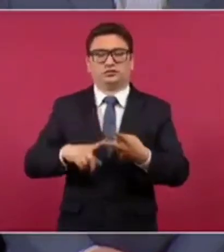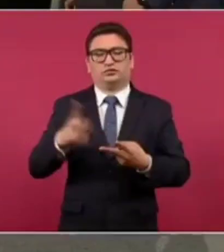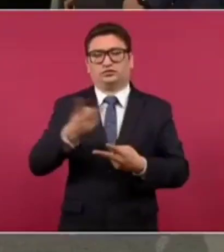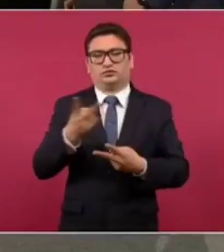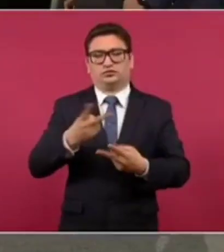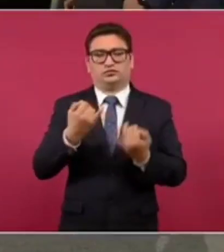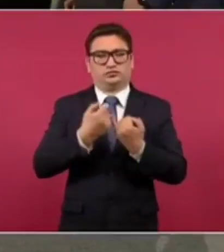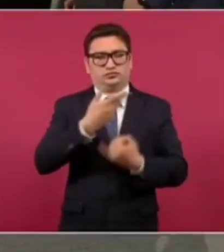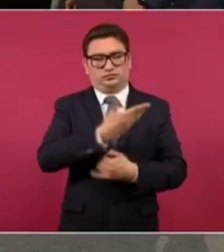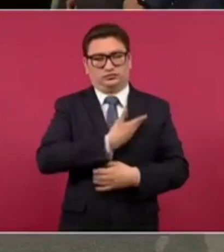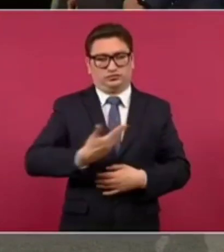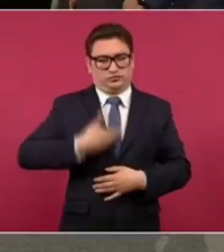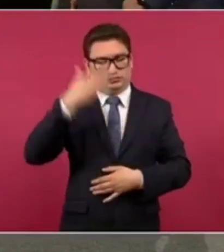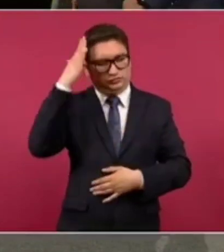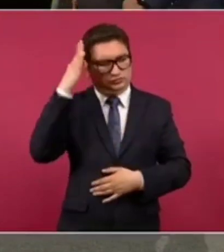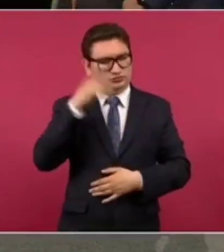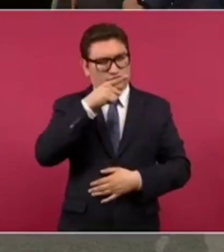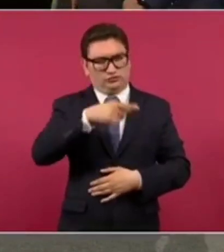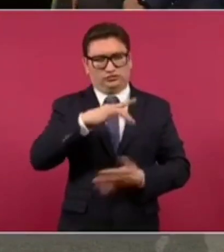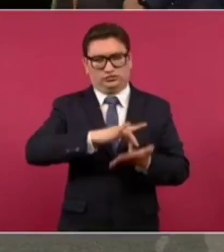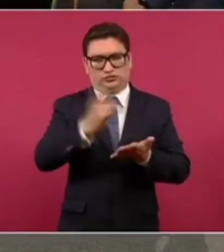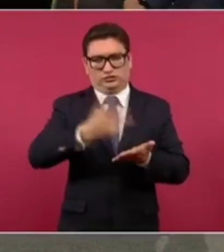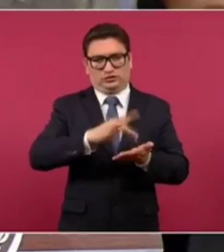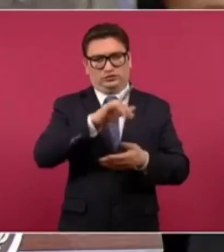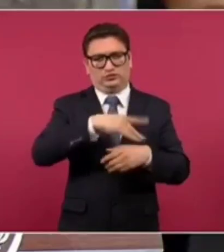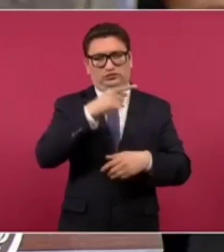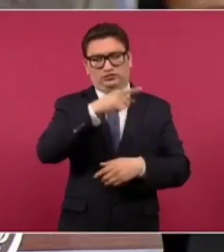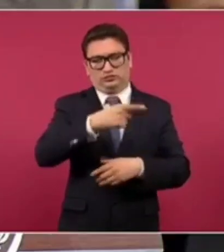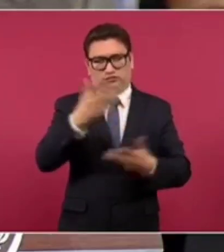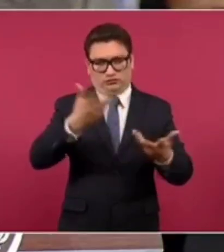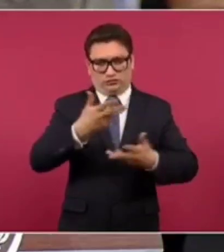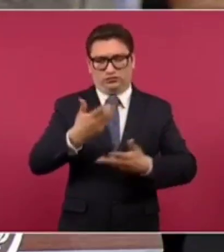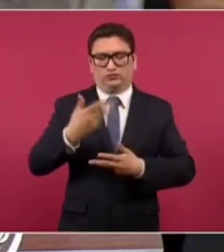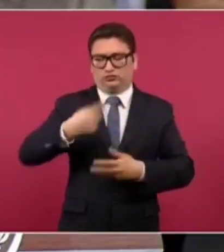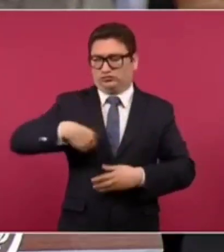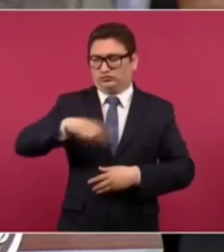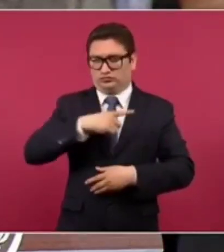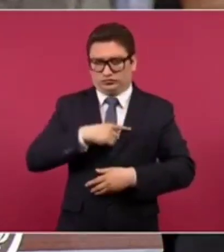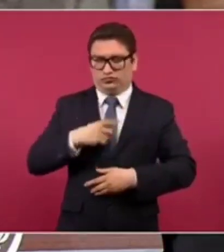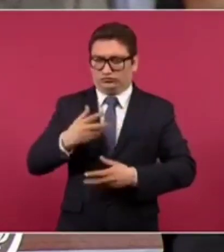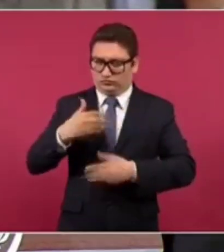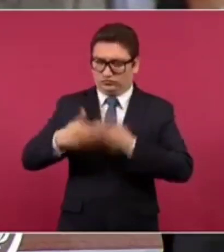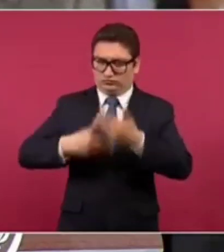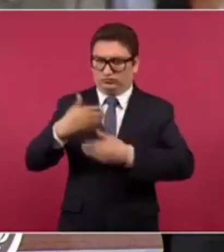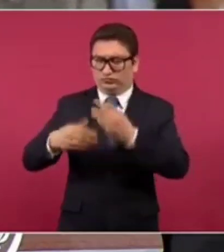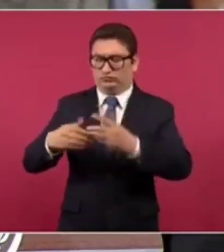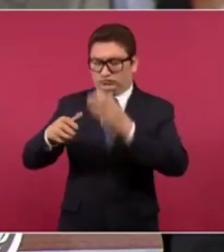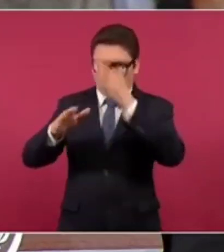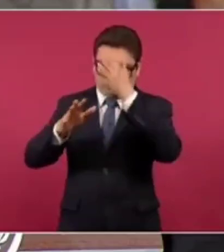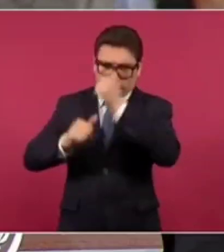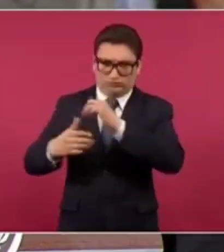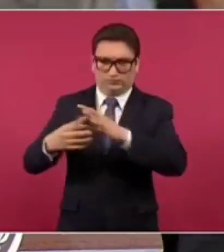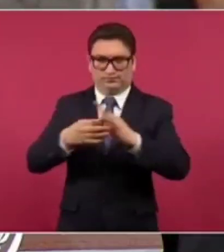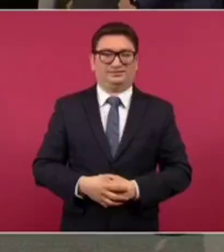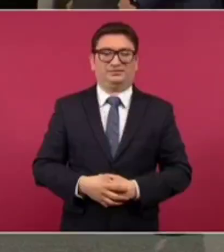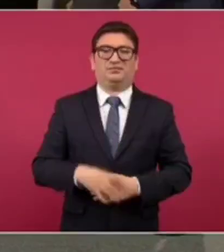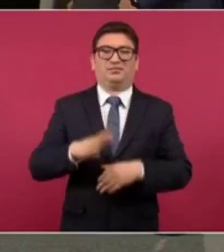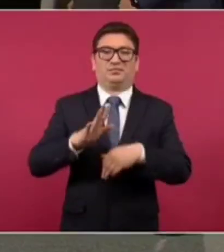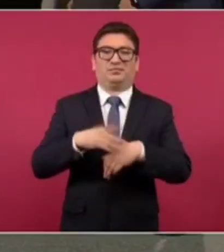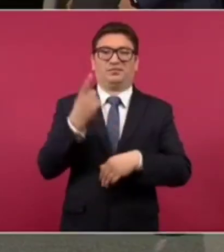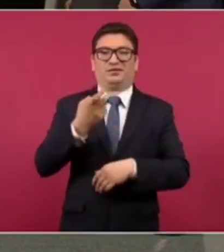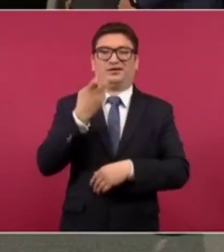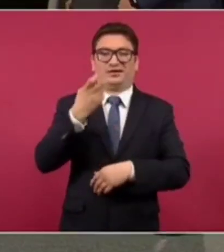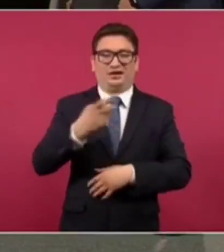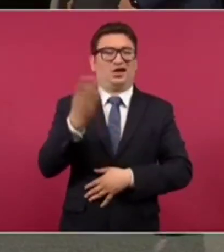por su liderazgo, porque gracias a ese liderazgo es que hemos logrado llegar a este acuerdo unánime. Una